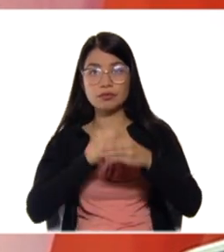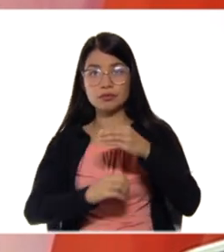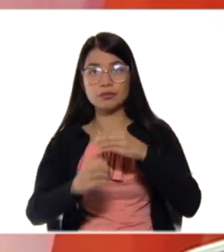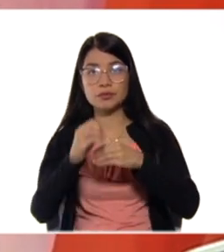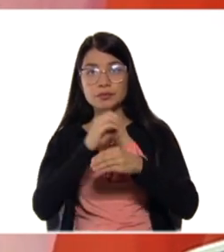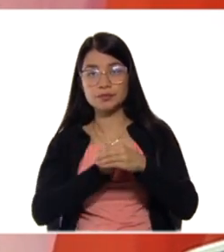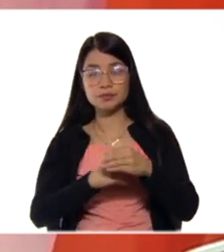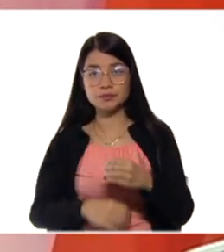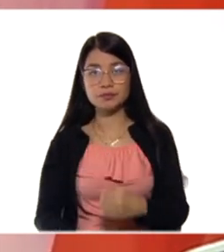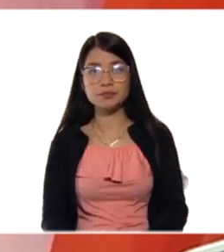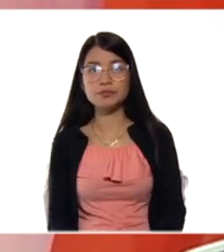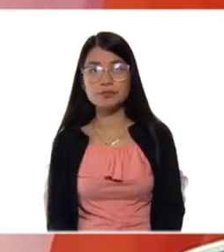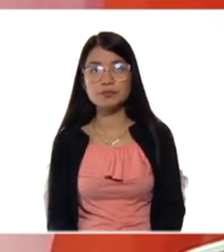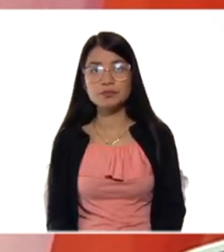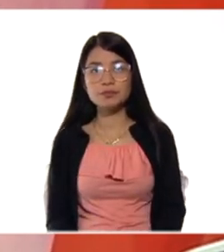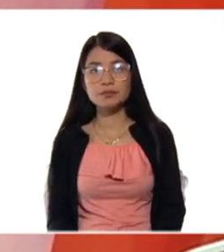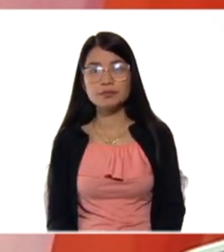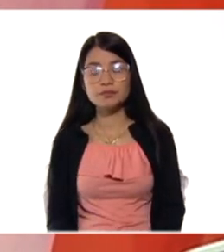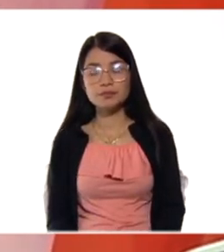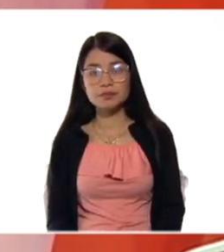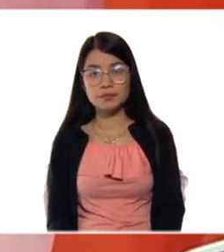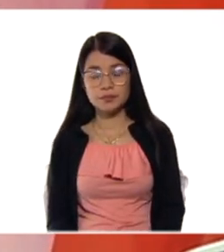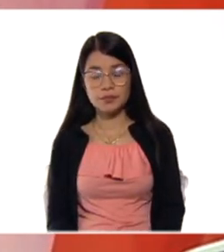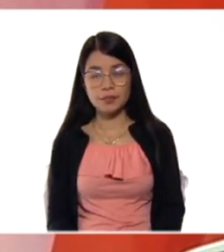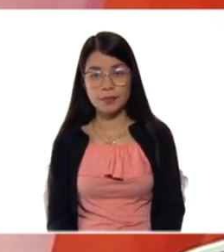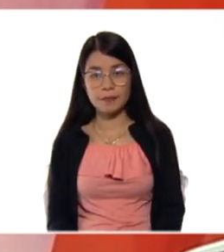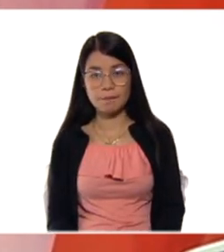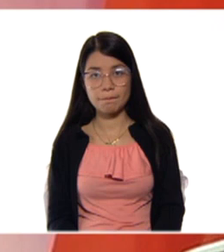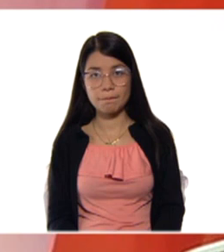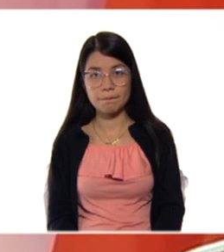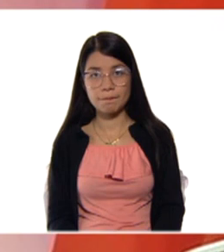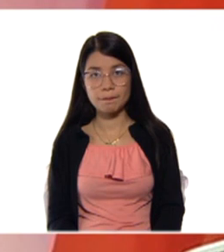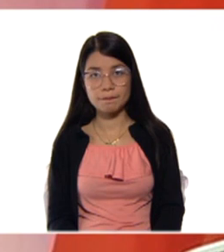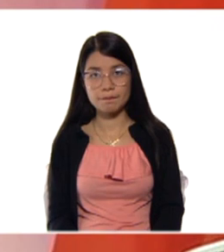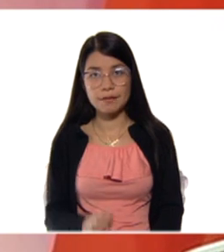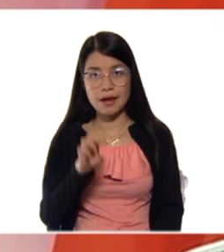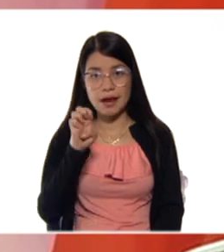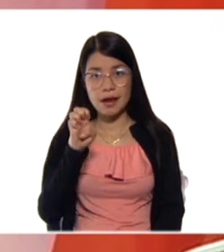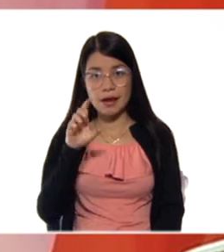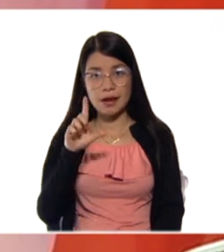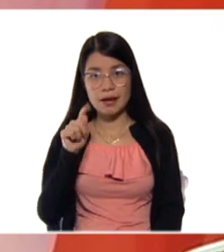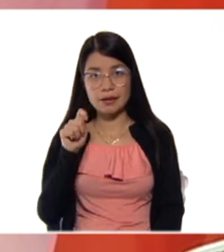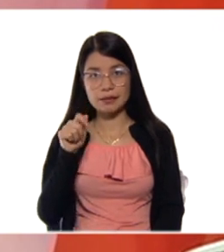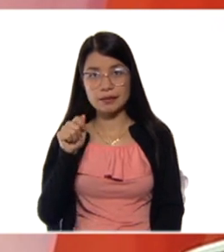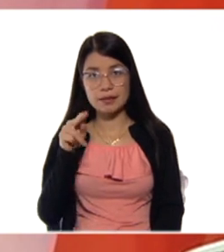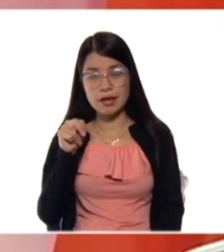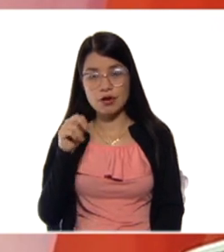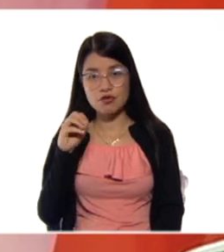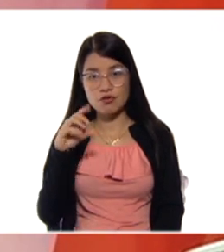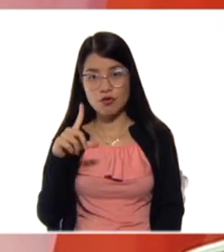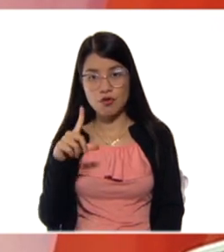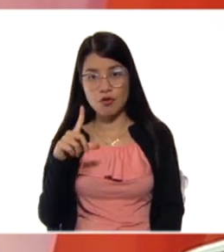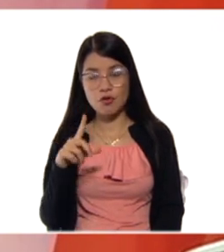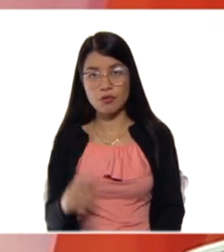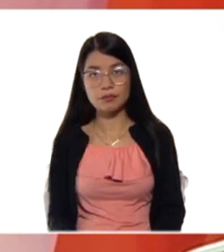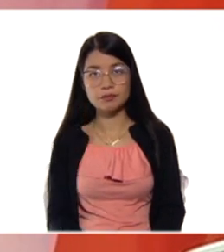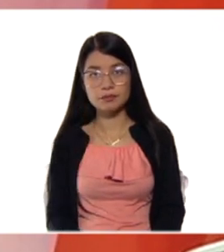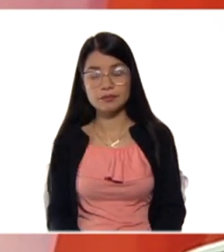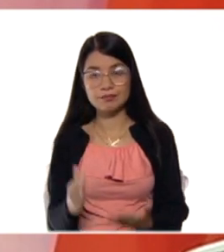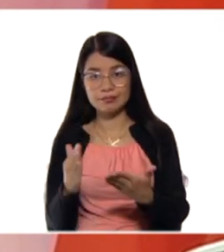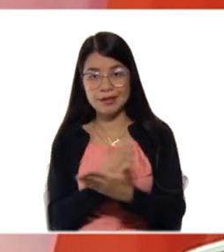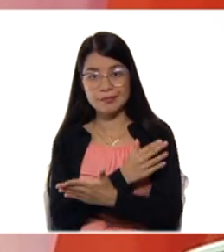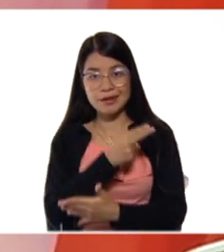hay la reacción, se elimina ese grupo OH y se va a formar